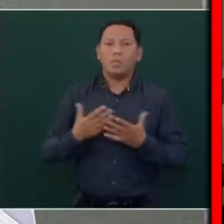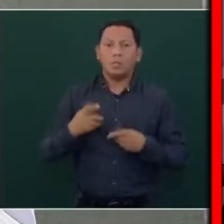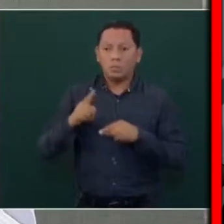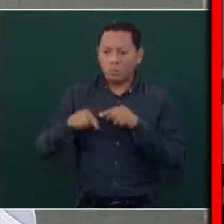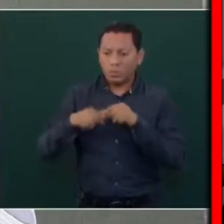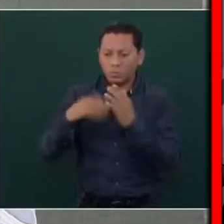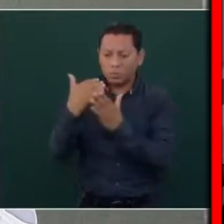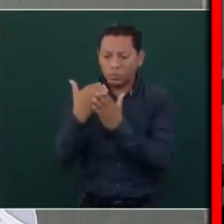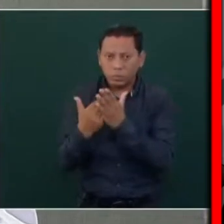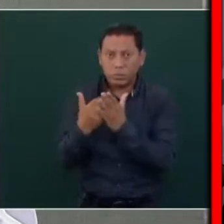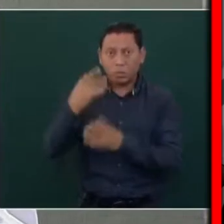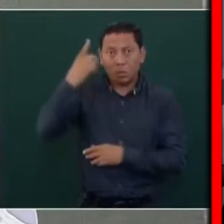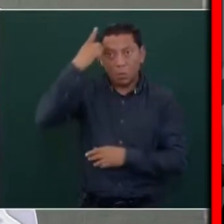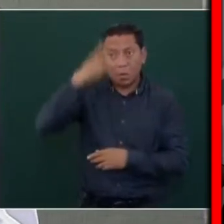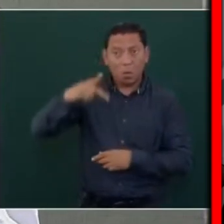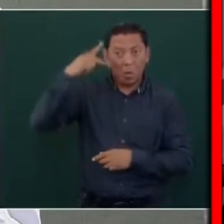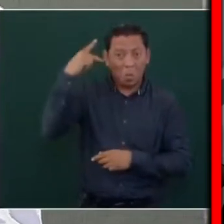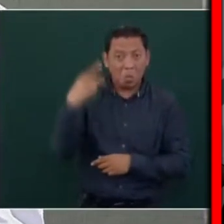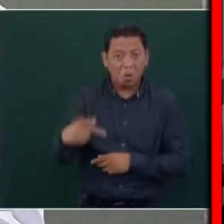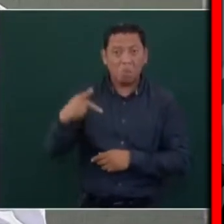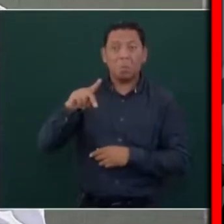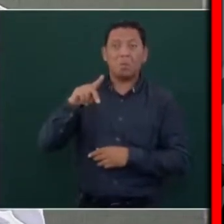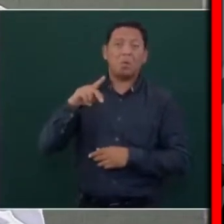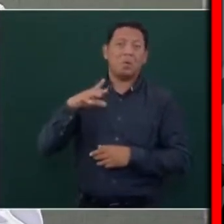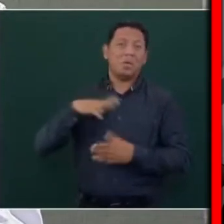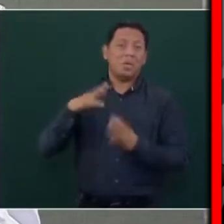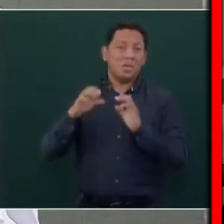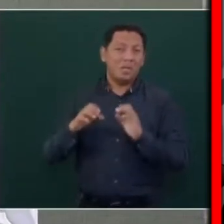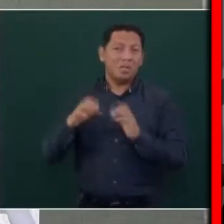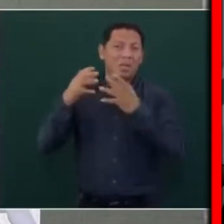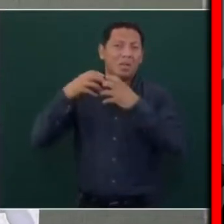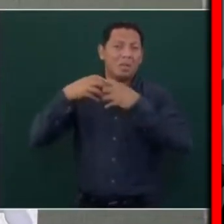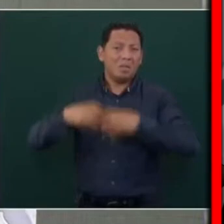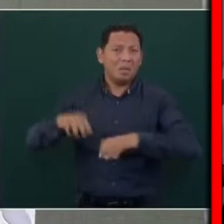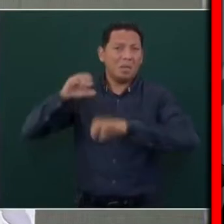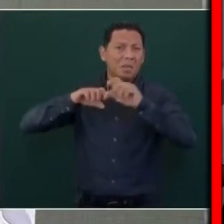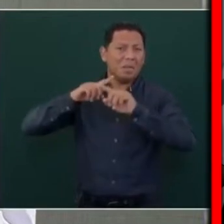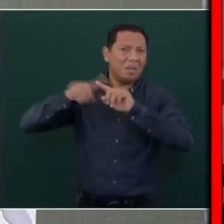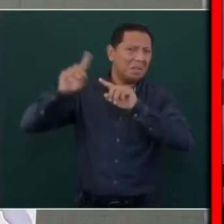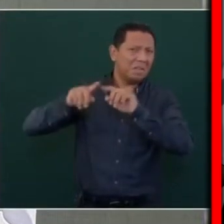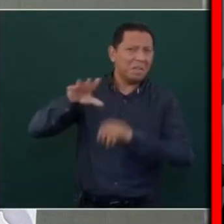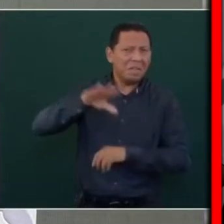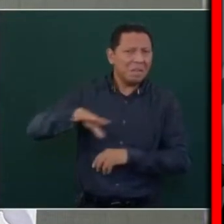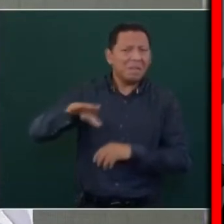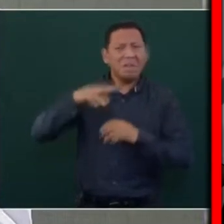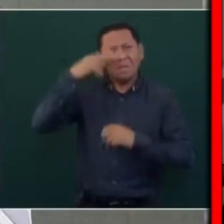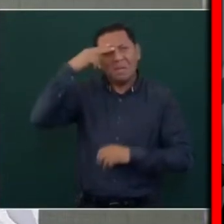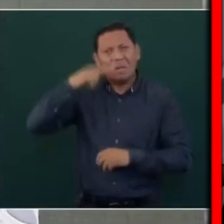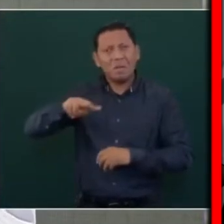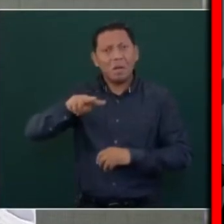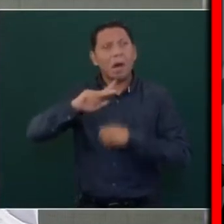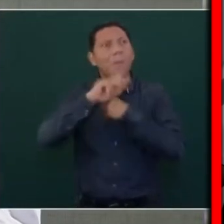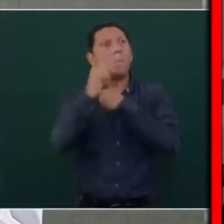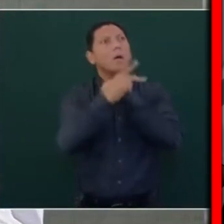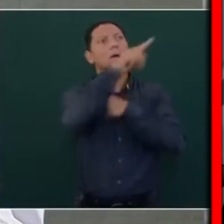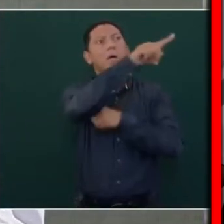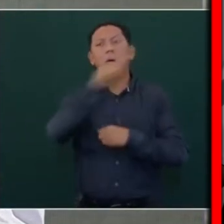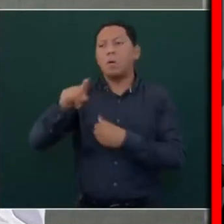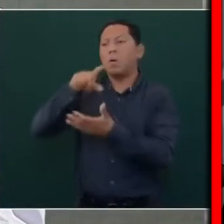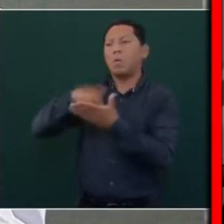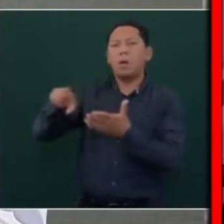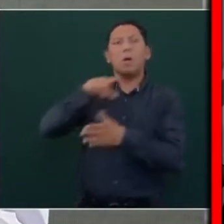nación, del pueblo, a particulares nacionales y extranjeros. Se están muy molestos